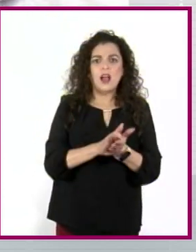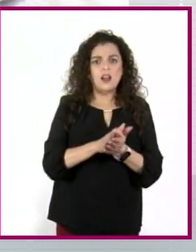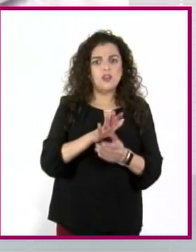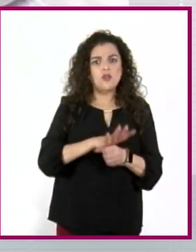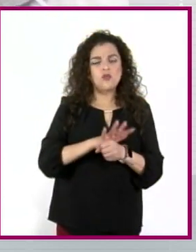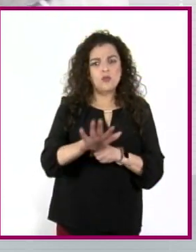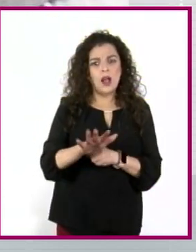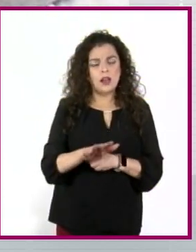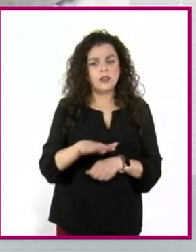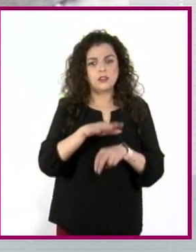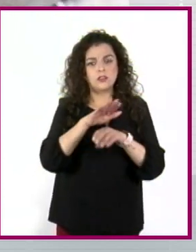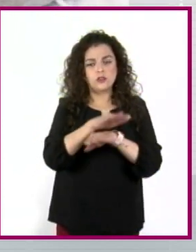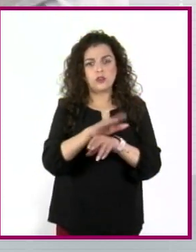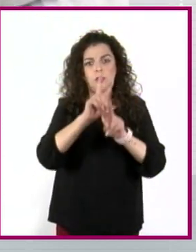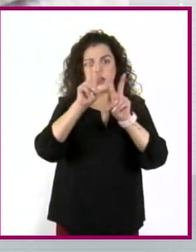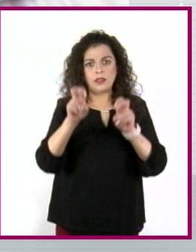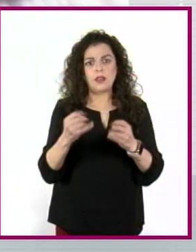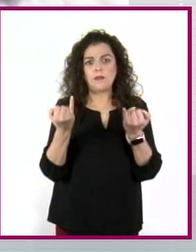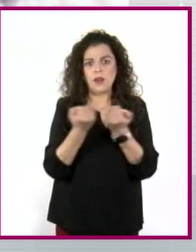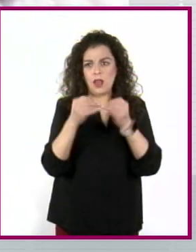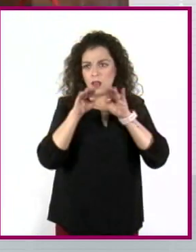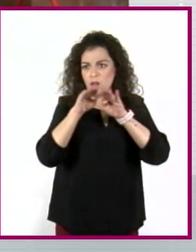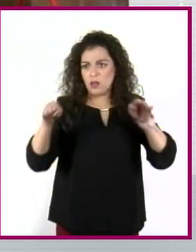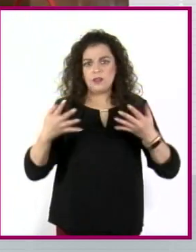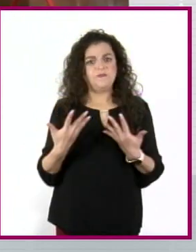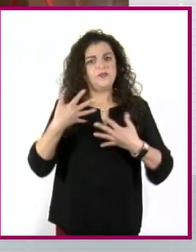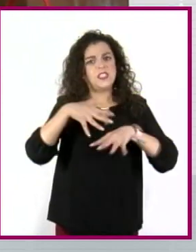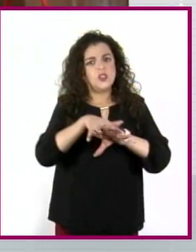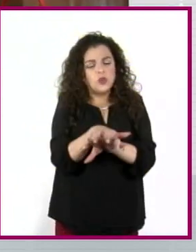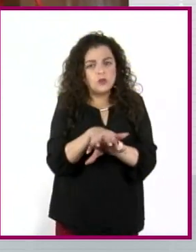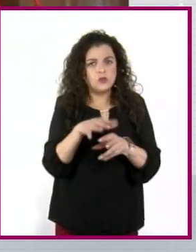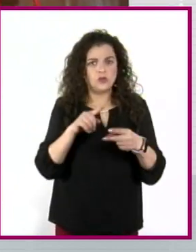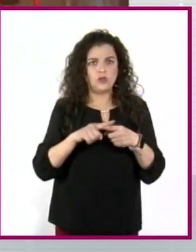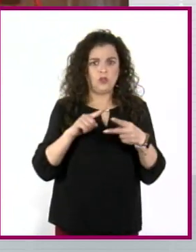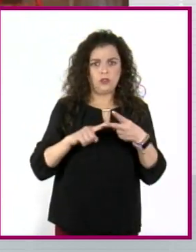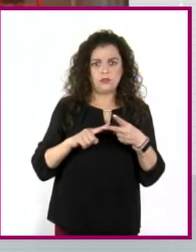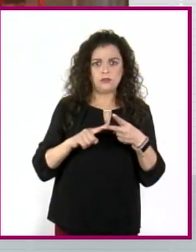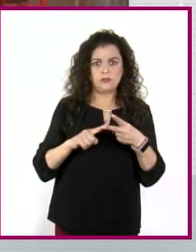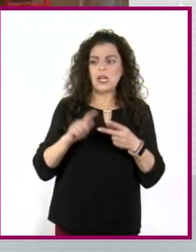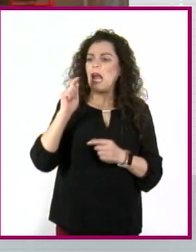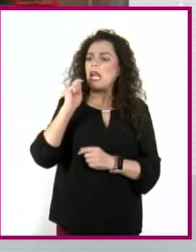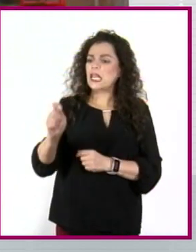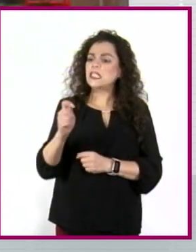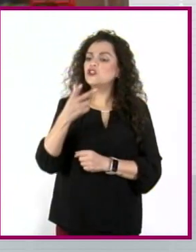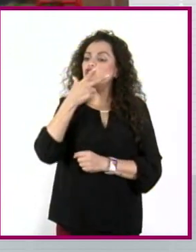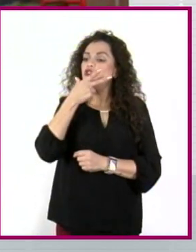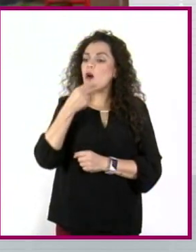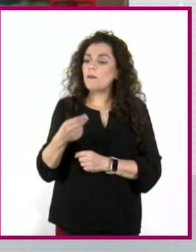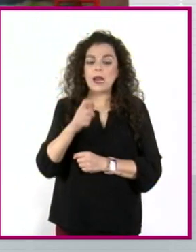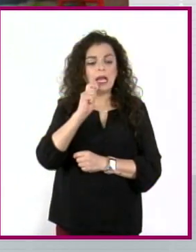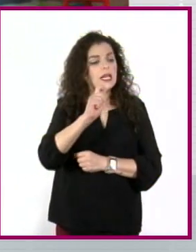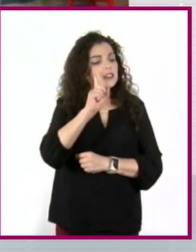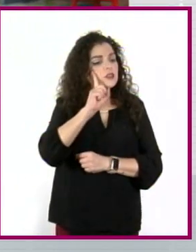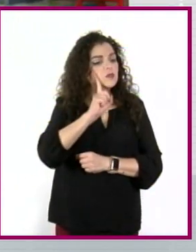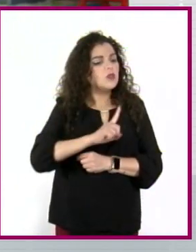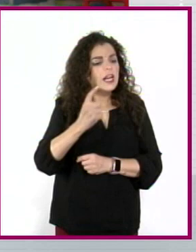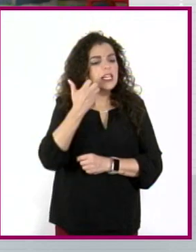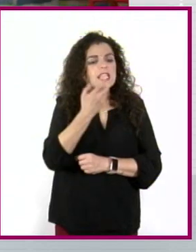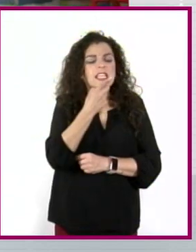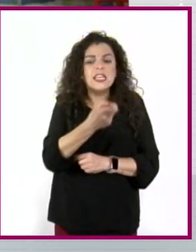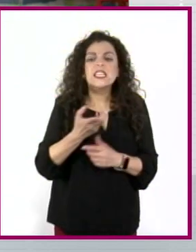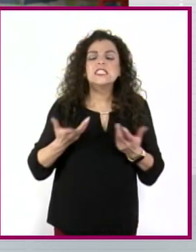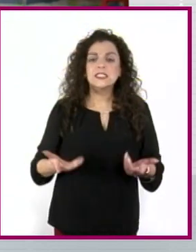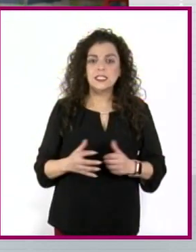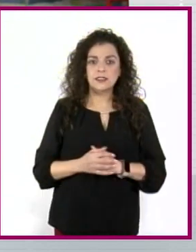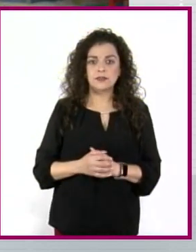inclusión, con la equidad, con qué significa ser hombre, qué significa ser mujer, qué significa ser